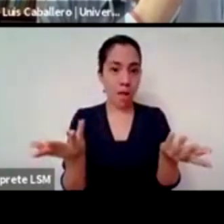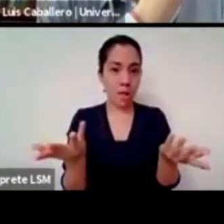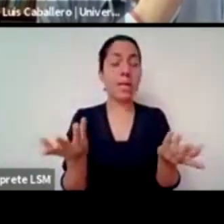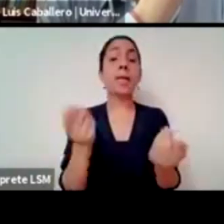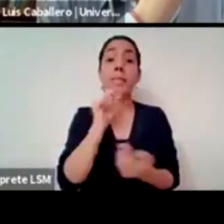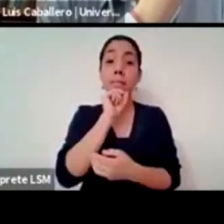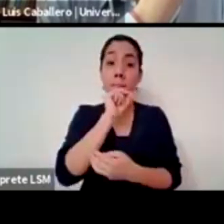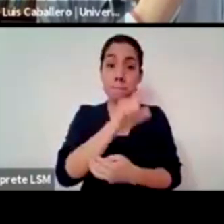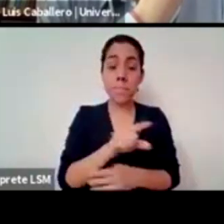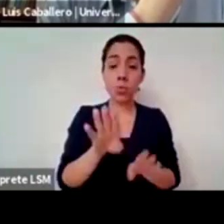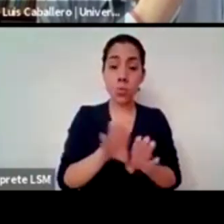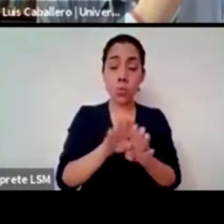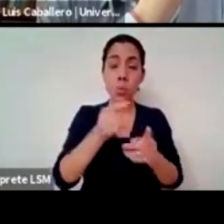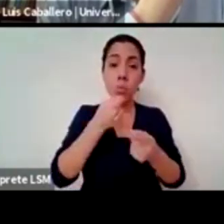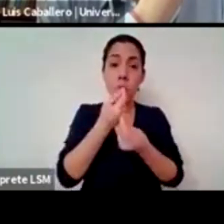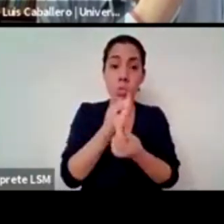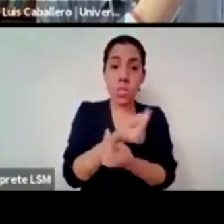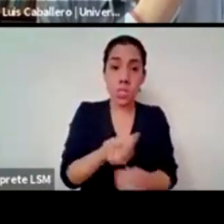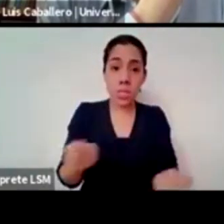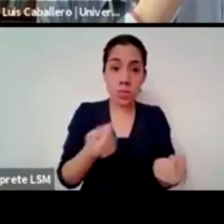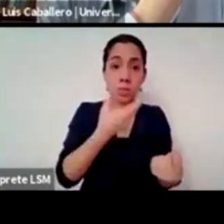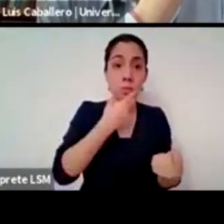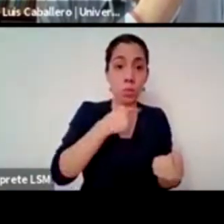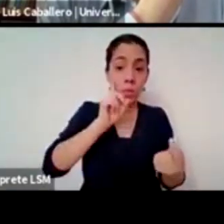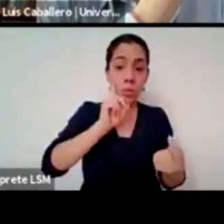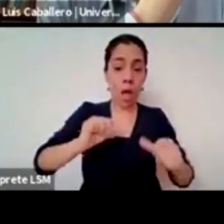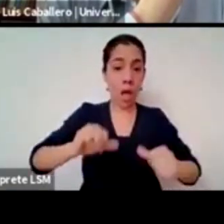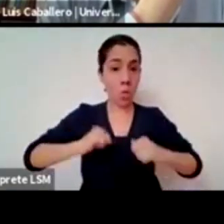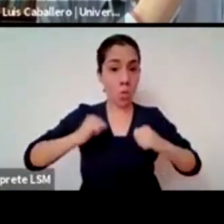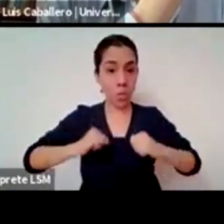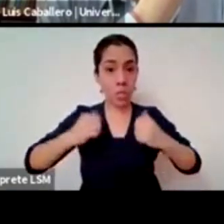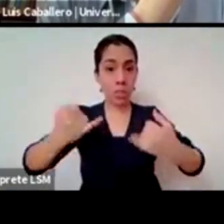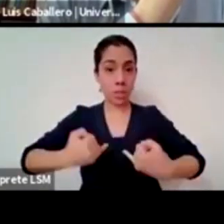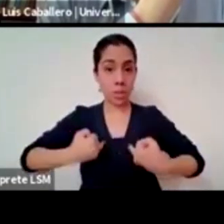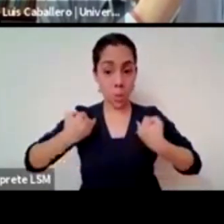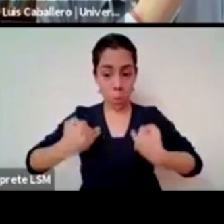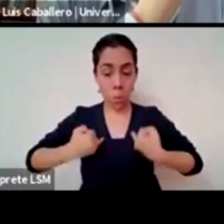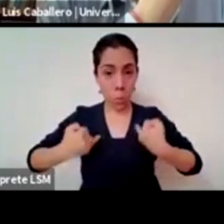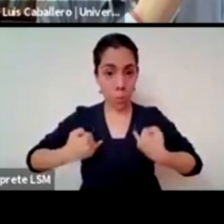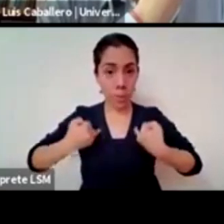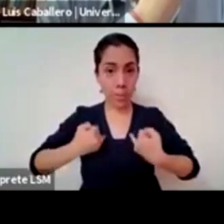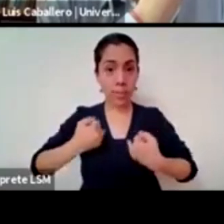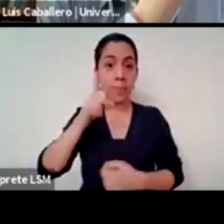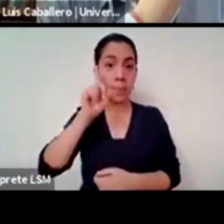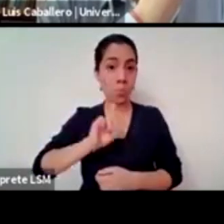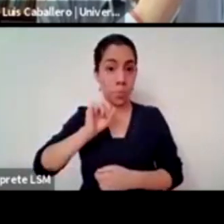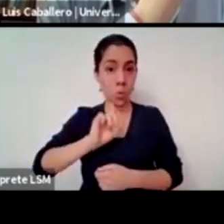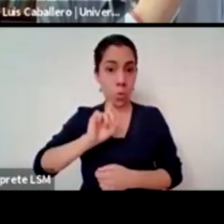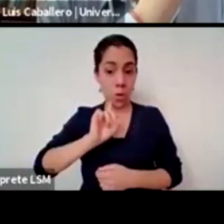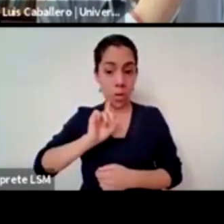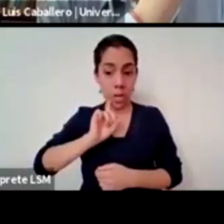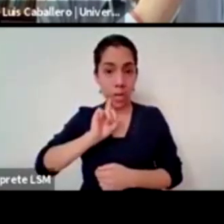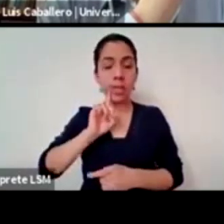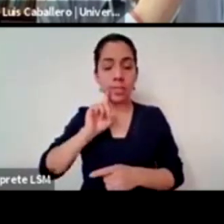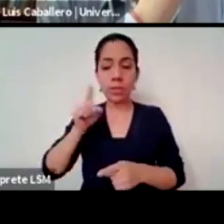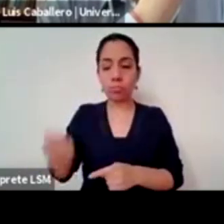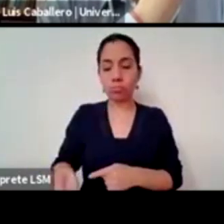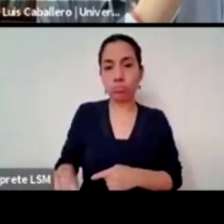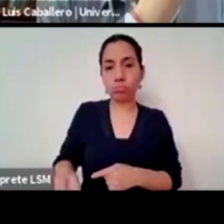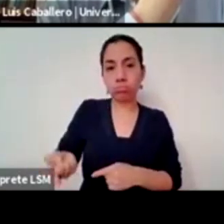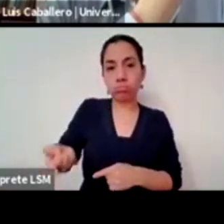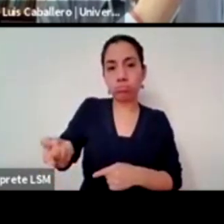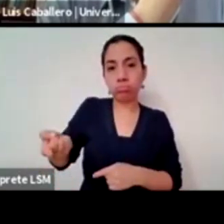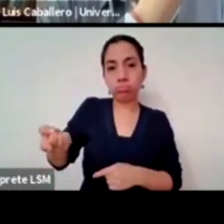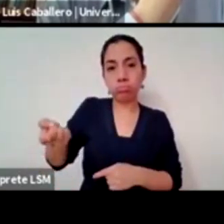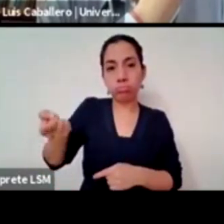las niñas de los adolescentes de las jóvenes y de las mujeres se ha generado una